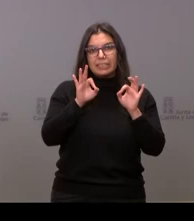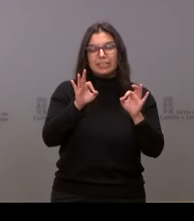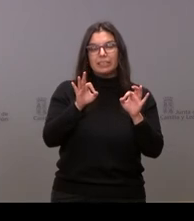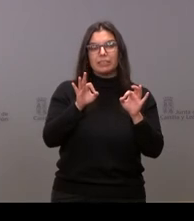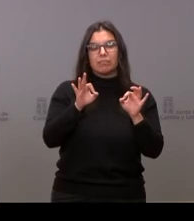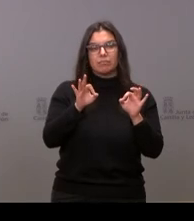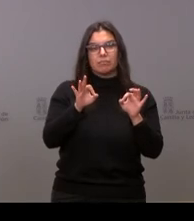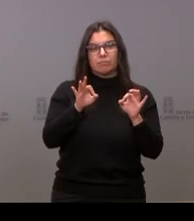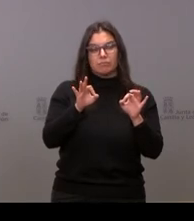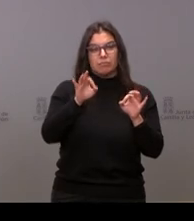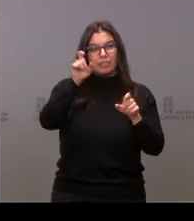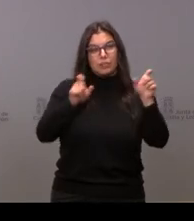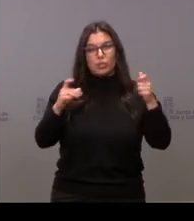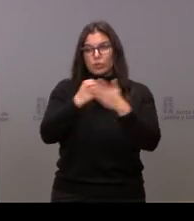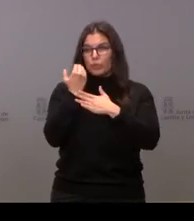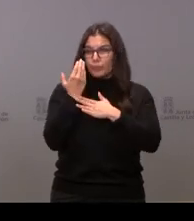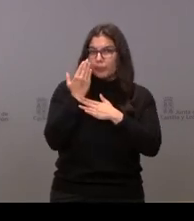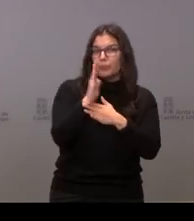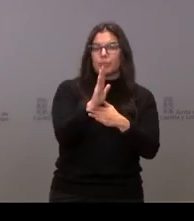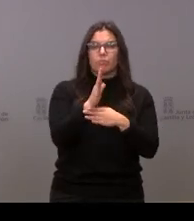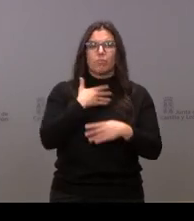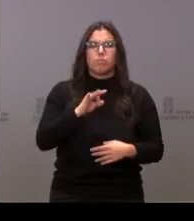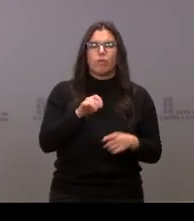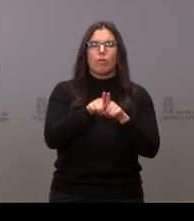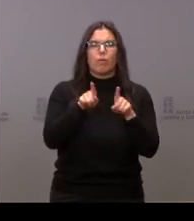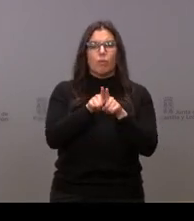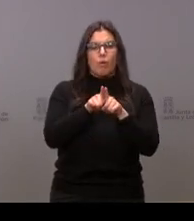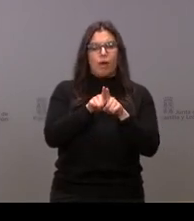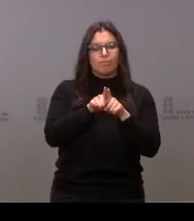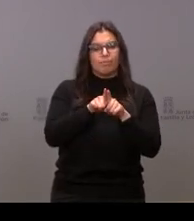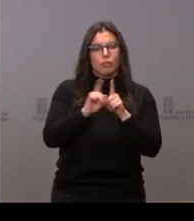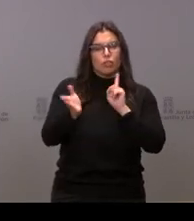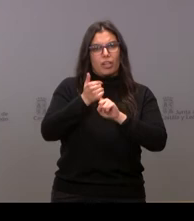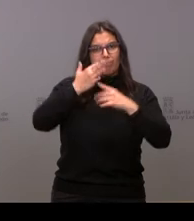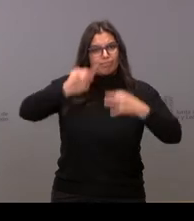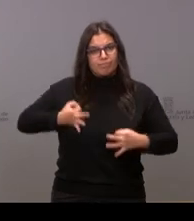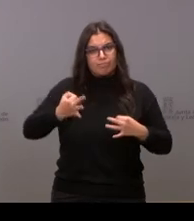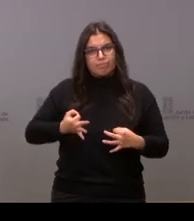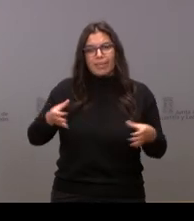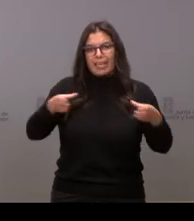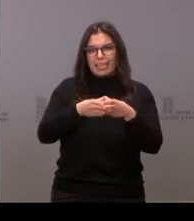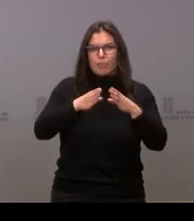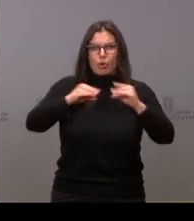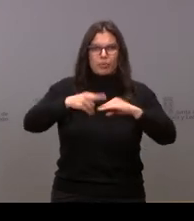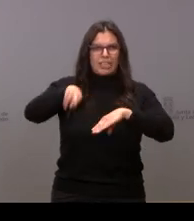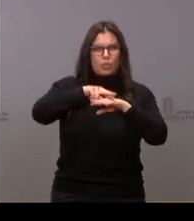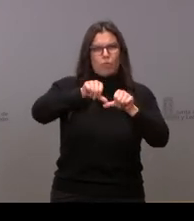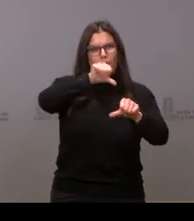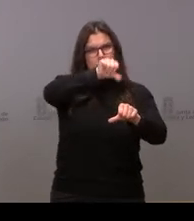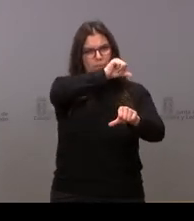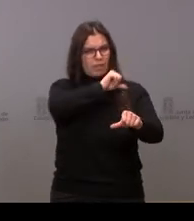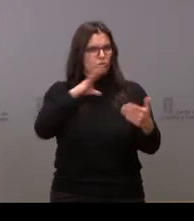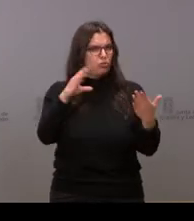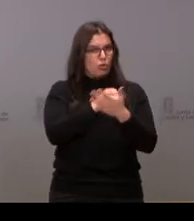las personas que han hecho posible esta realidad, equipos rectorales anteriores, vicerectores,